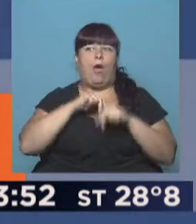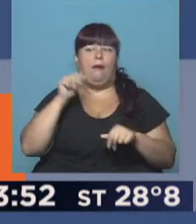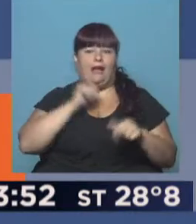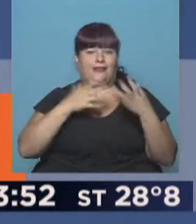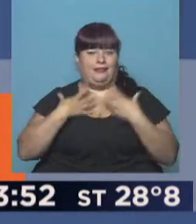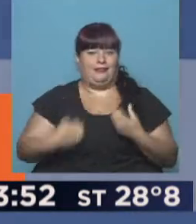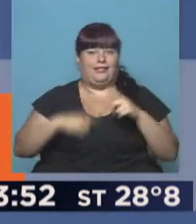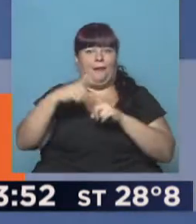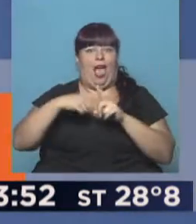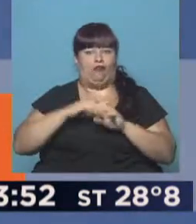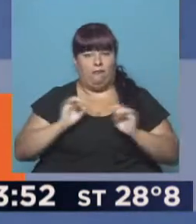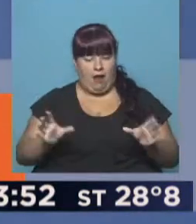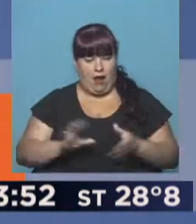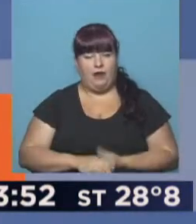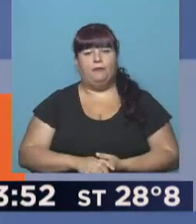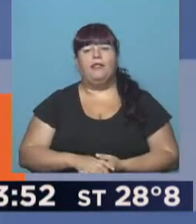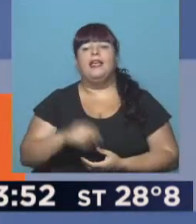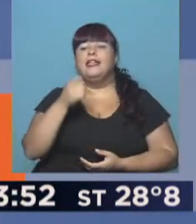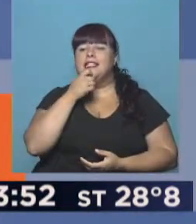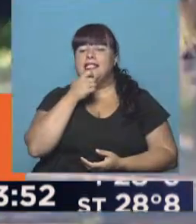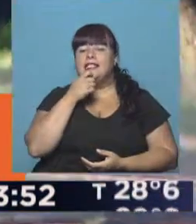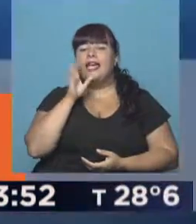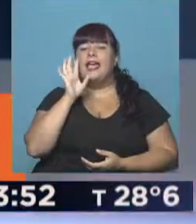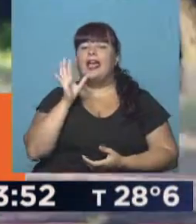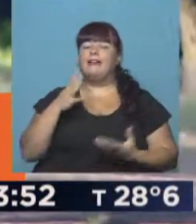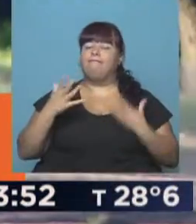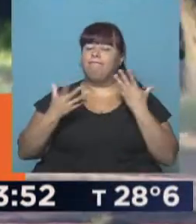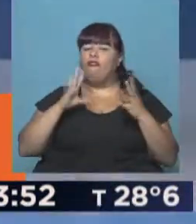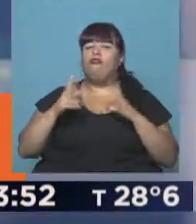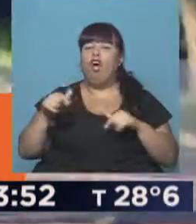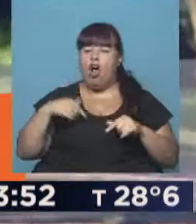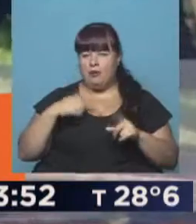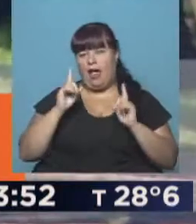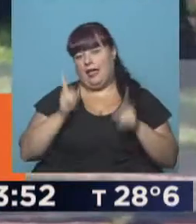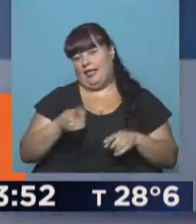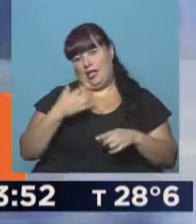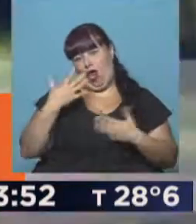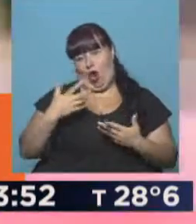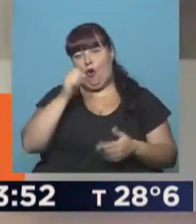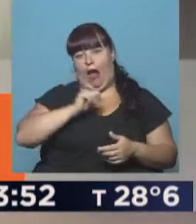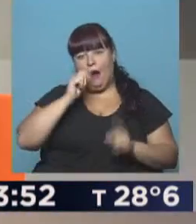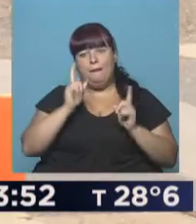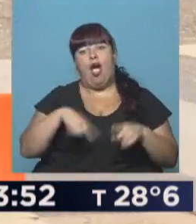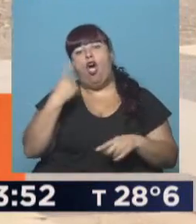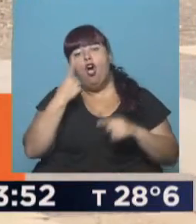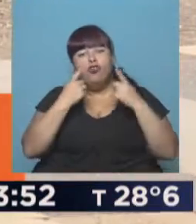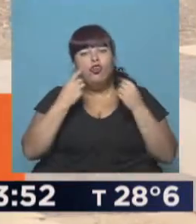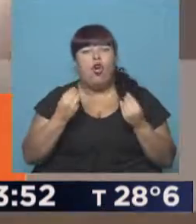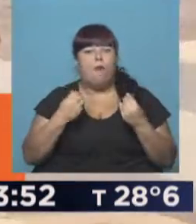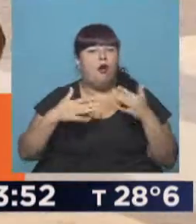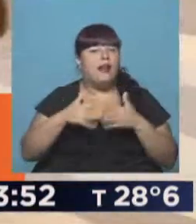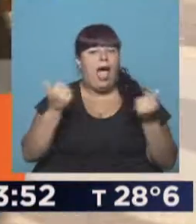podemos regular la temperatura. Si nos encontramos con un cuadro así, además de regratar, ¿tenemos que tomar otras medidas más